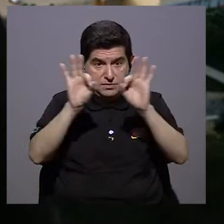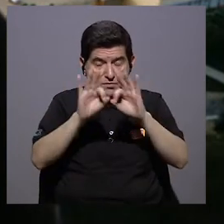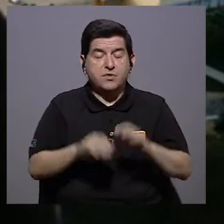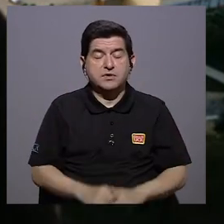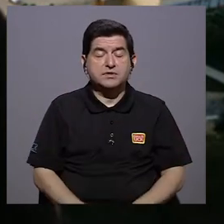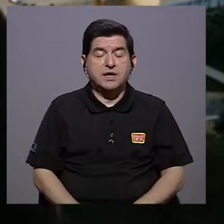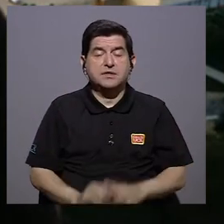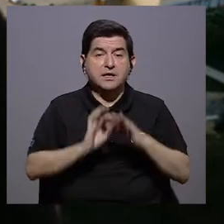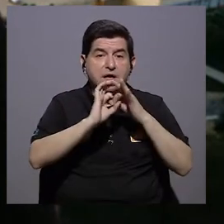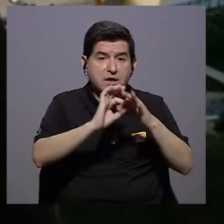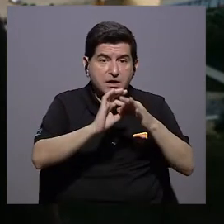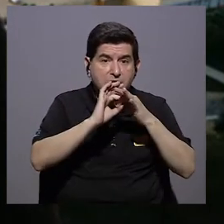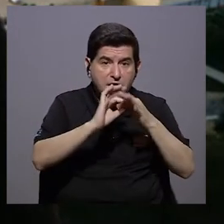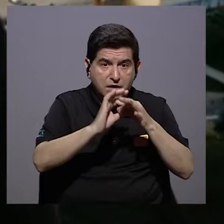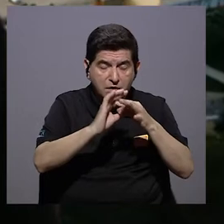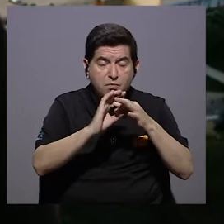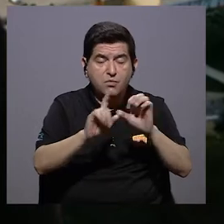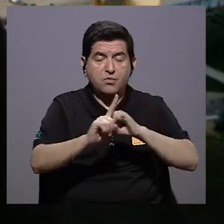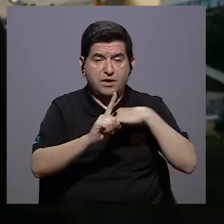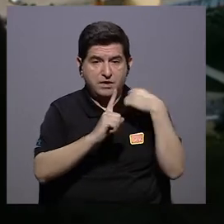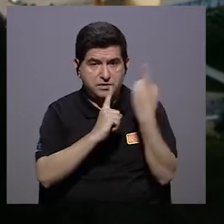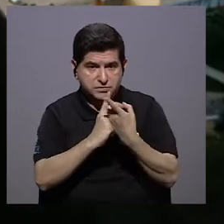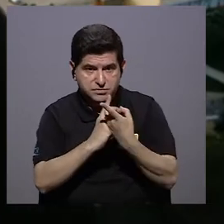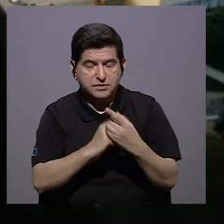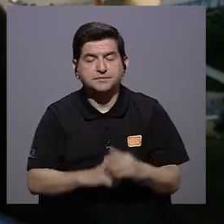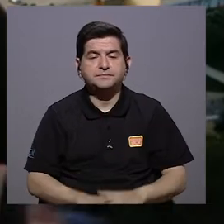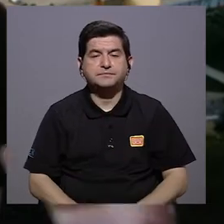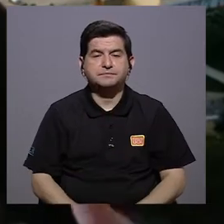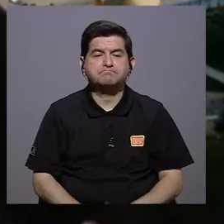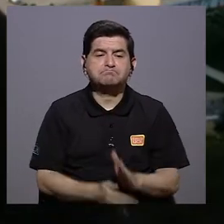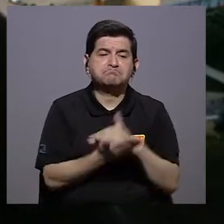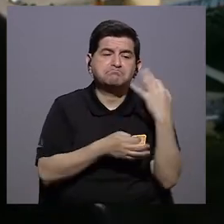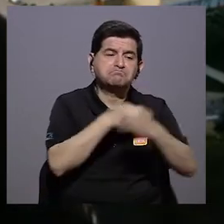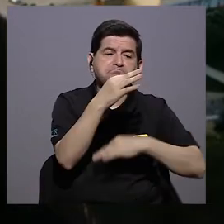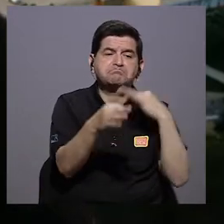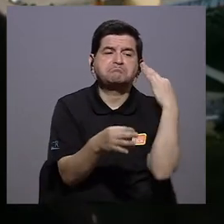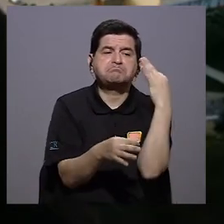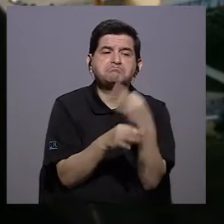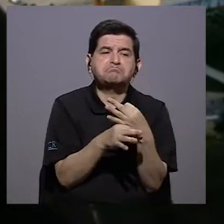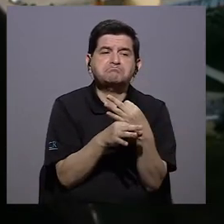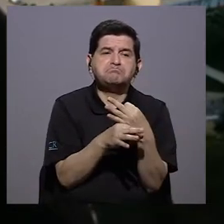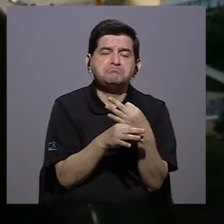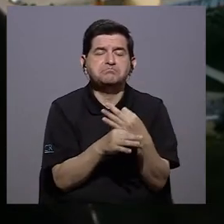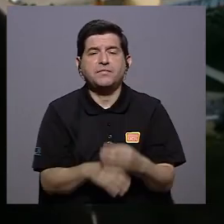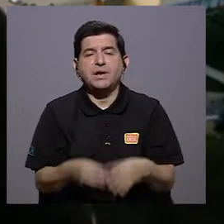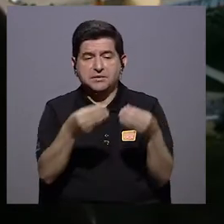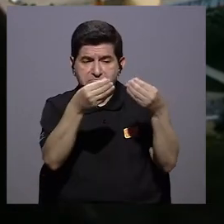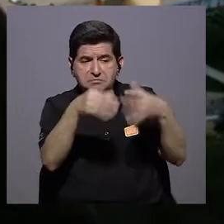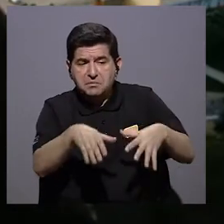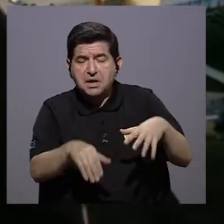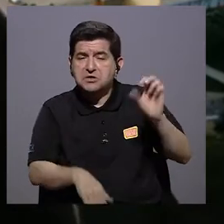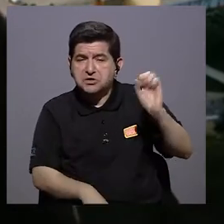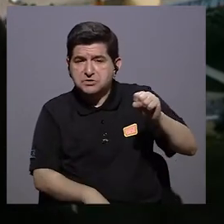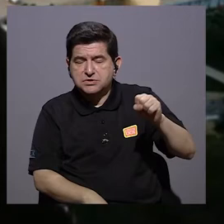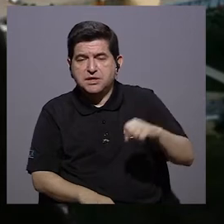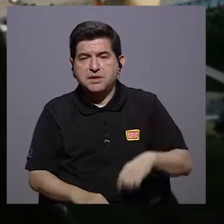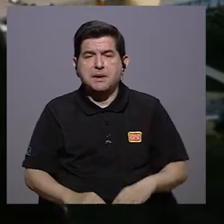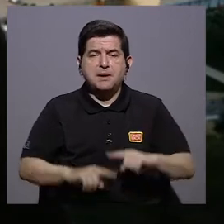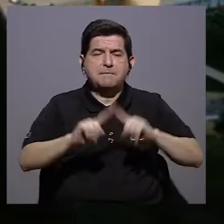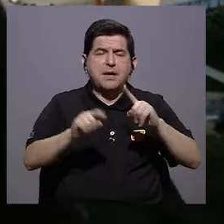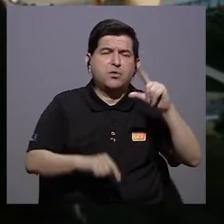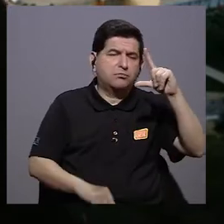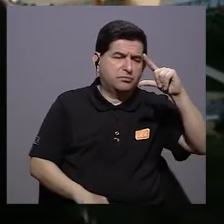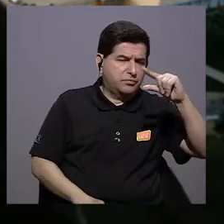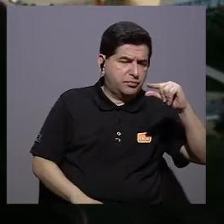articulador de nuestras sociedades. ¿Va a haber algún tipo de pérdida? Sí, es menor.